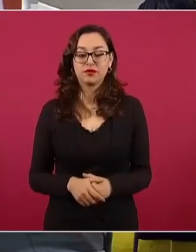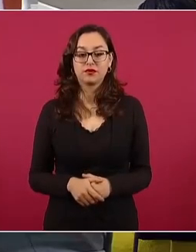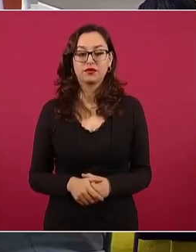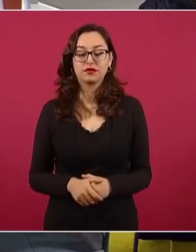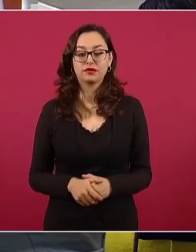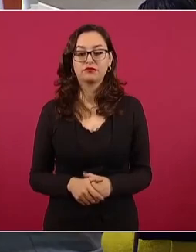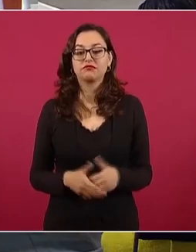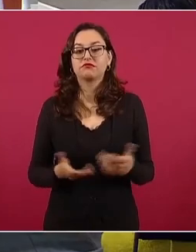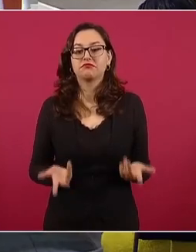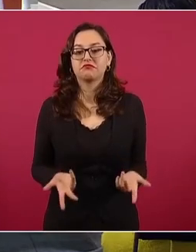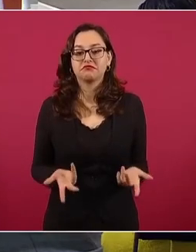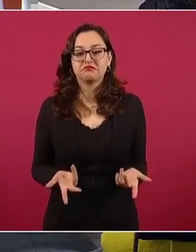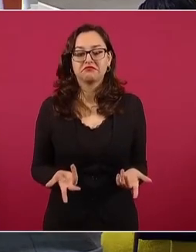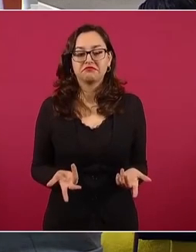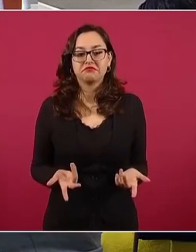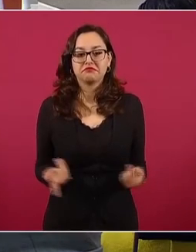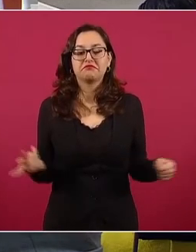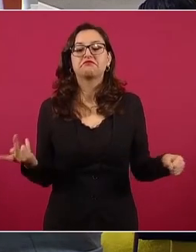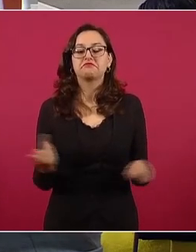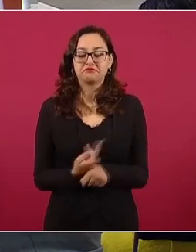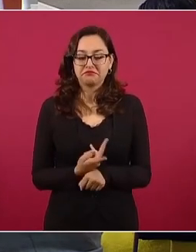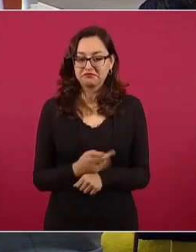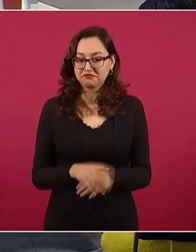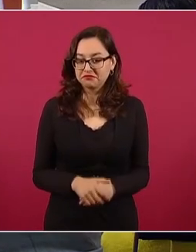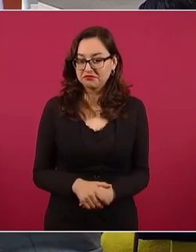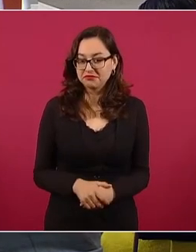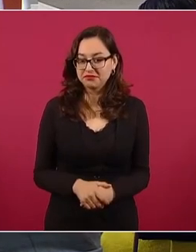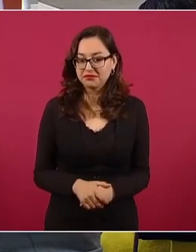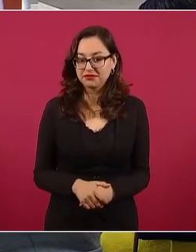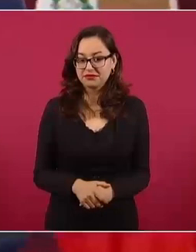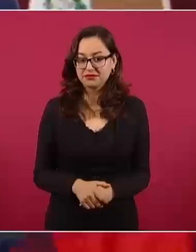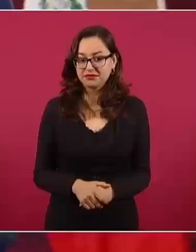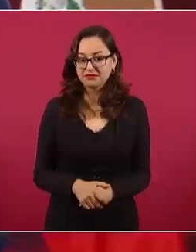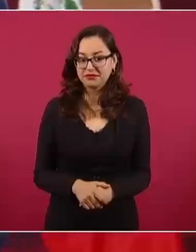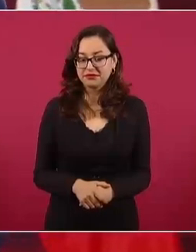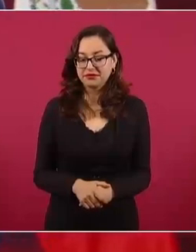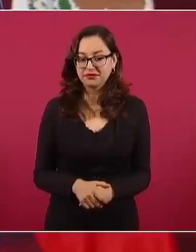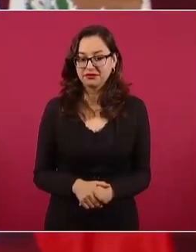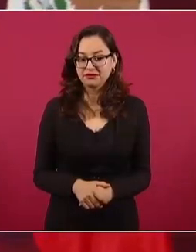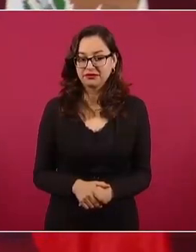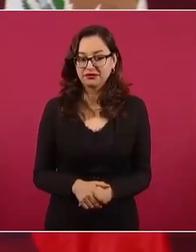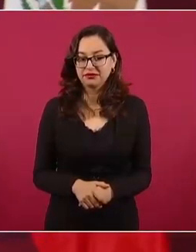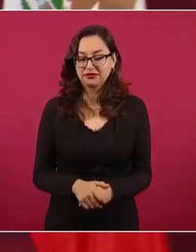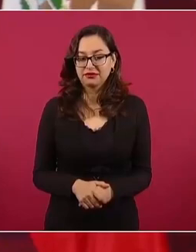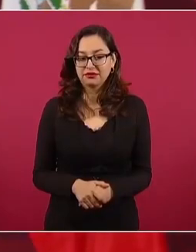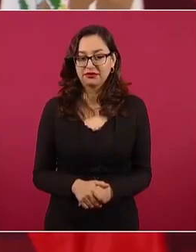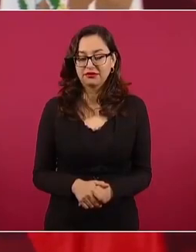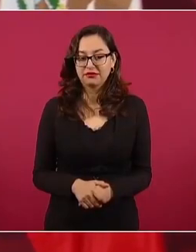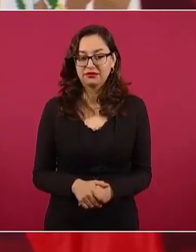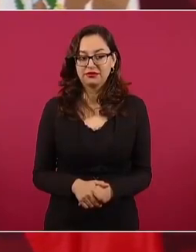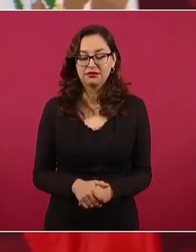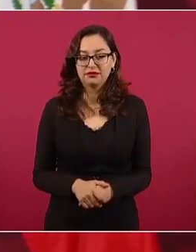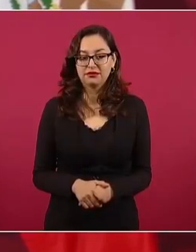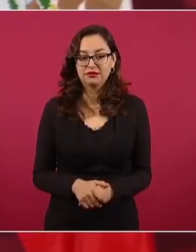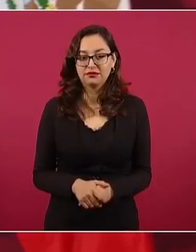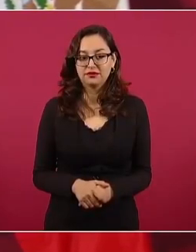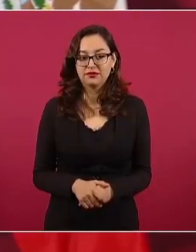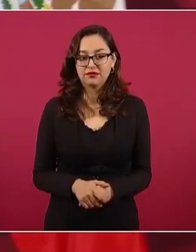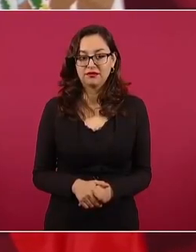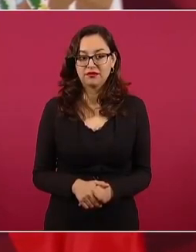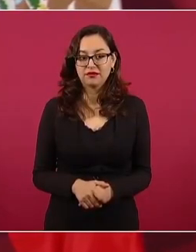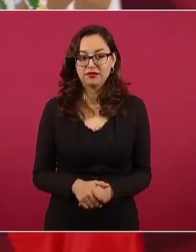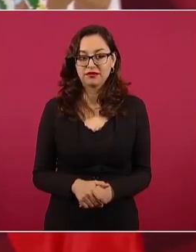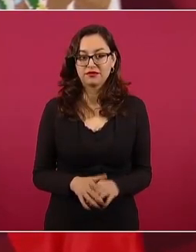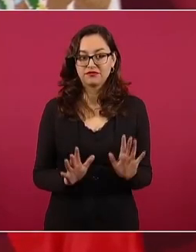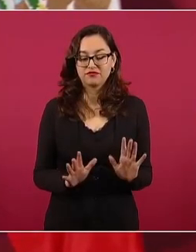Y luego no quiere decir que se hace fraude